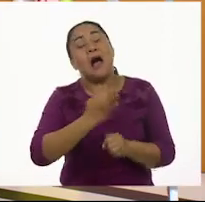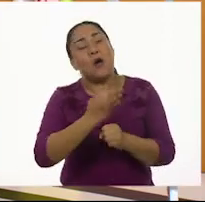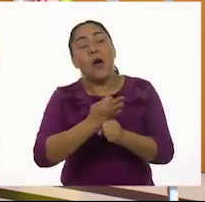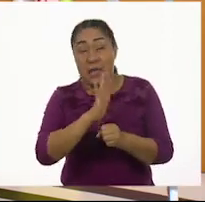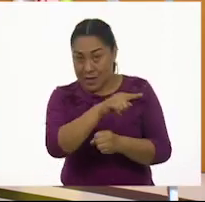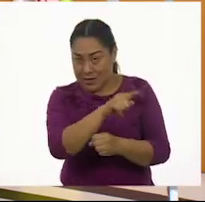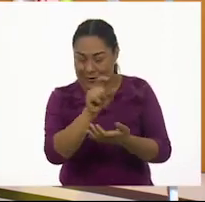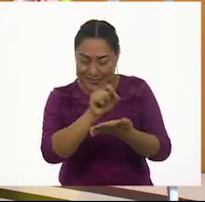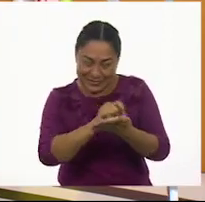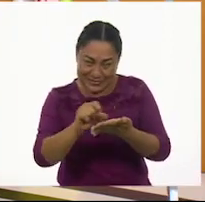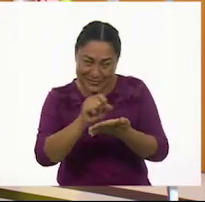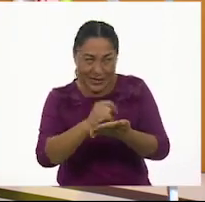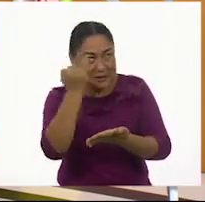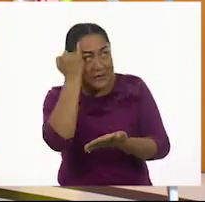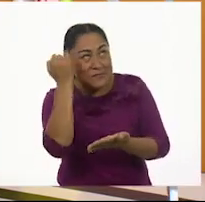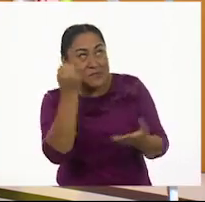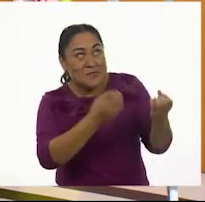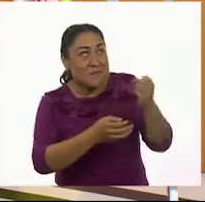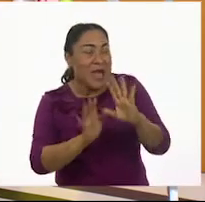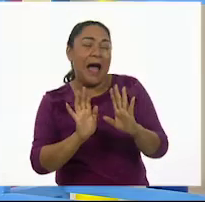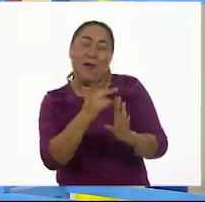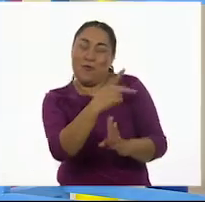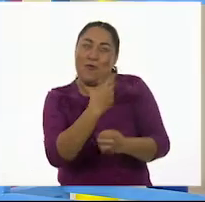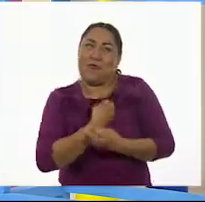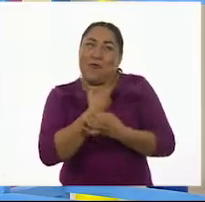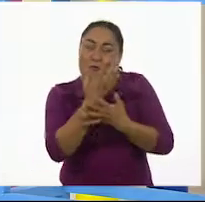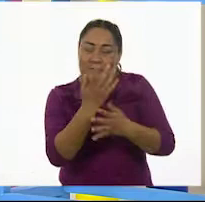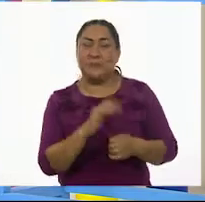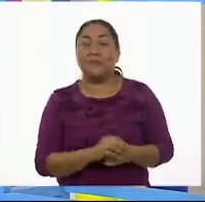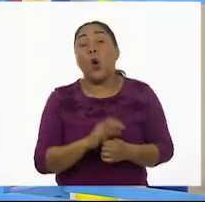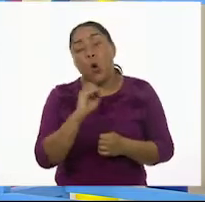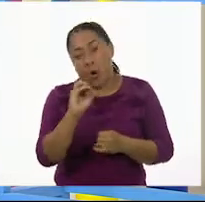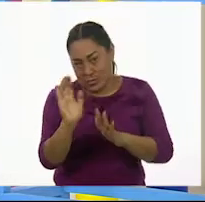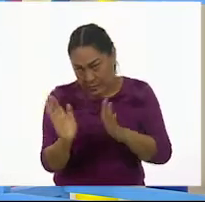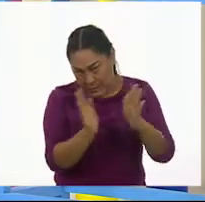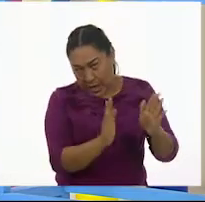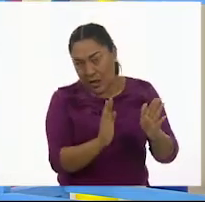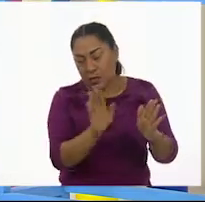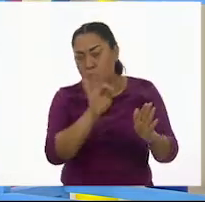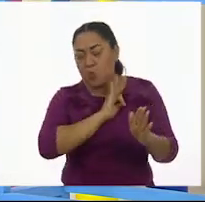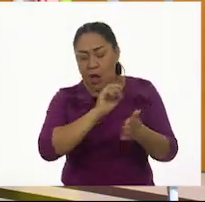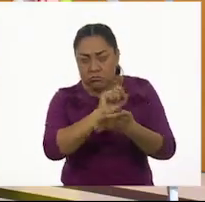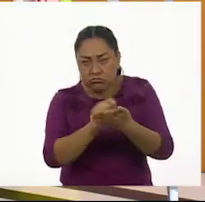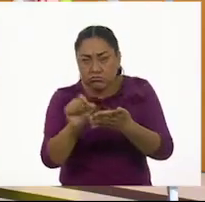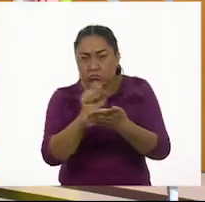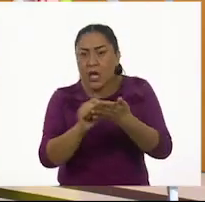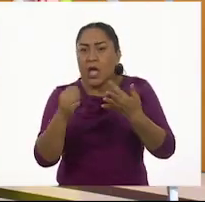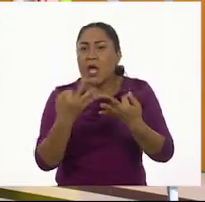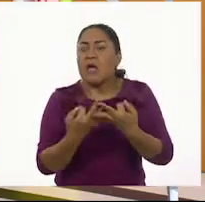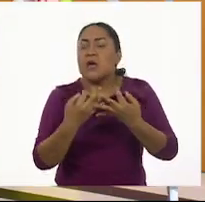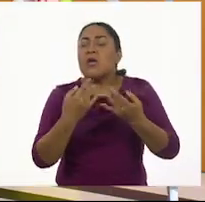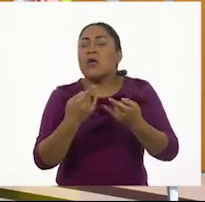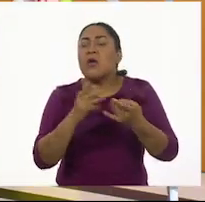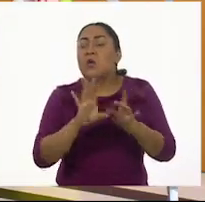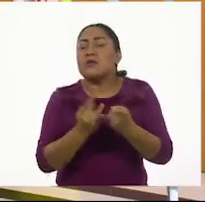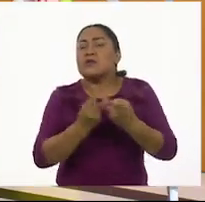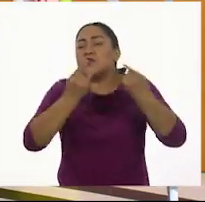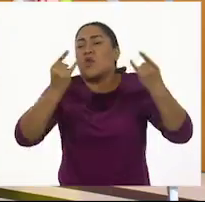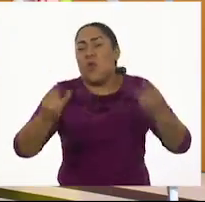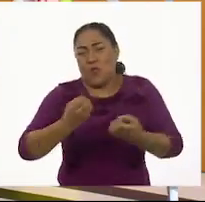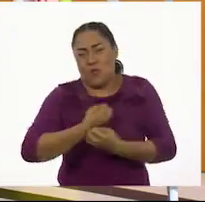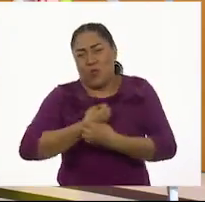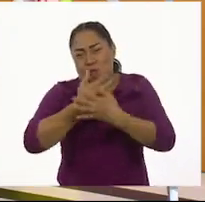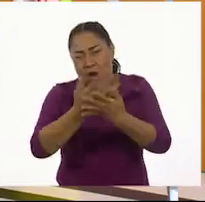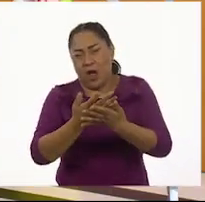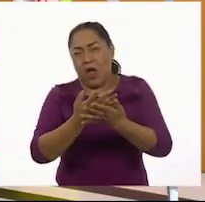Ahora, si hacemos una historia poética. ¿Y cómo voy a hacer una historia poética? Con una frase. Por ejemplo, con las que nos dieron en el